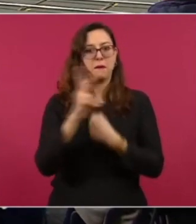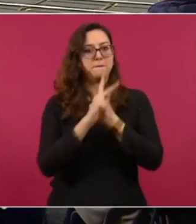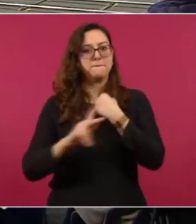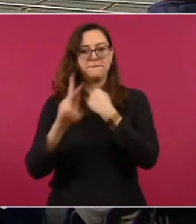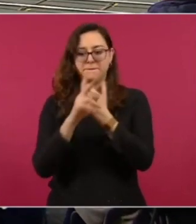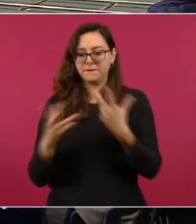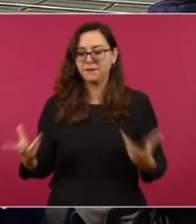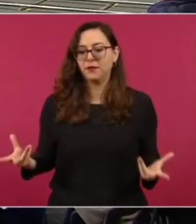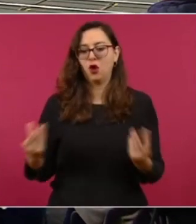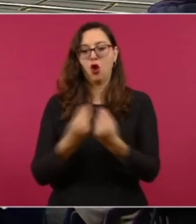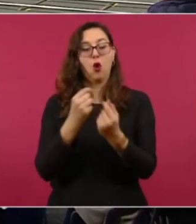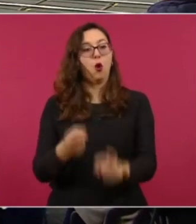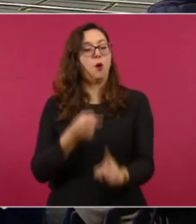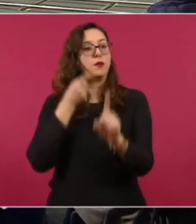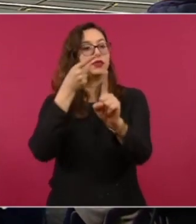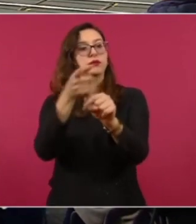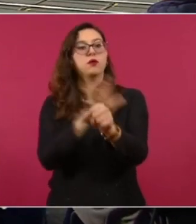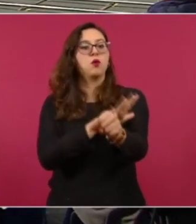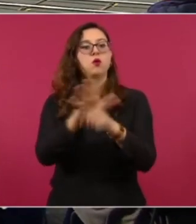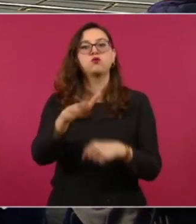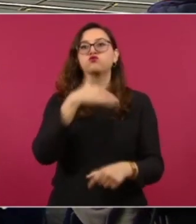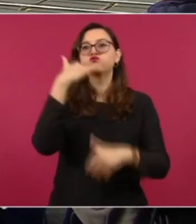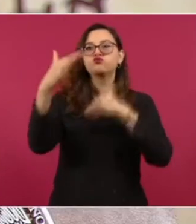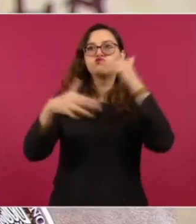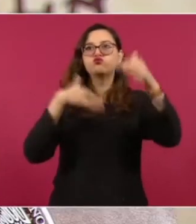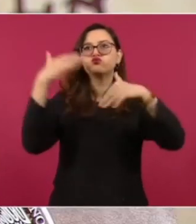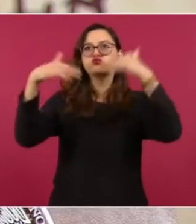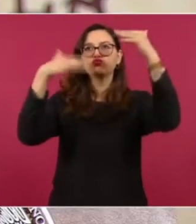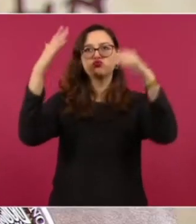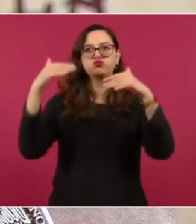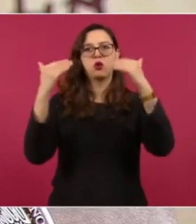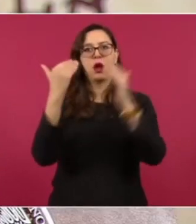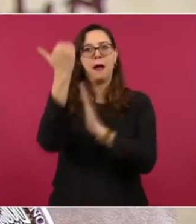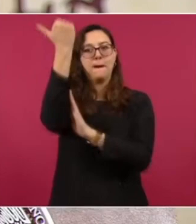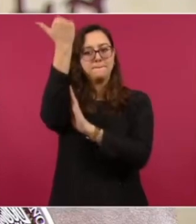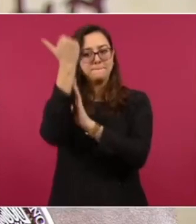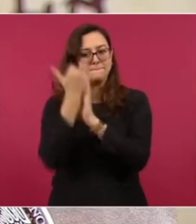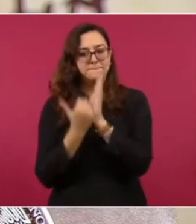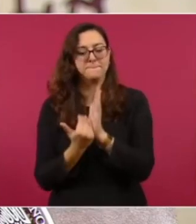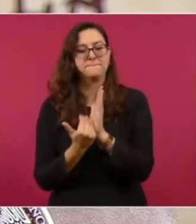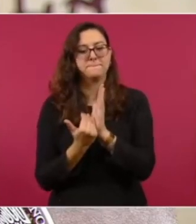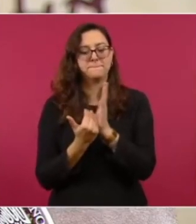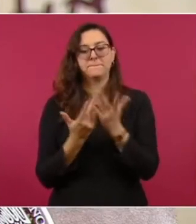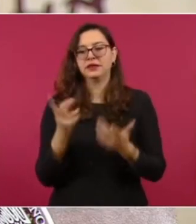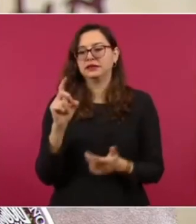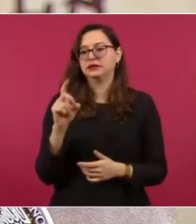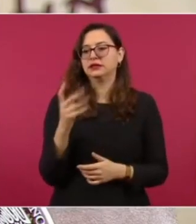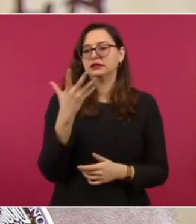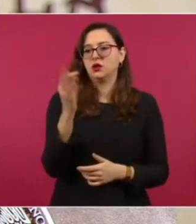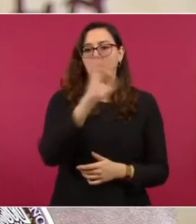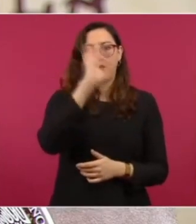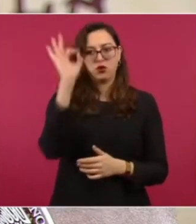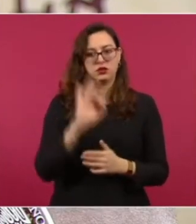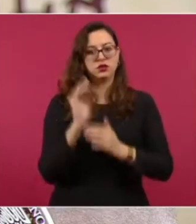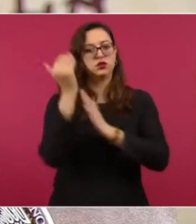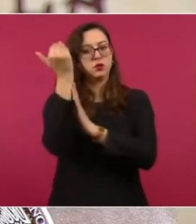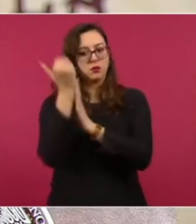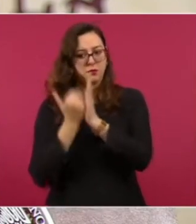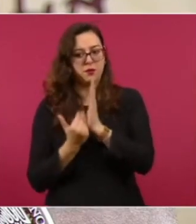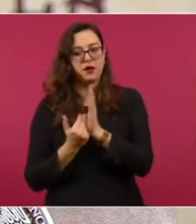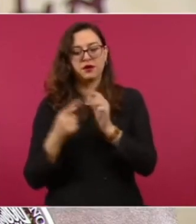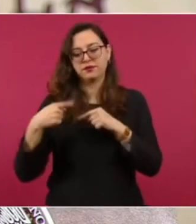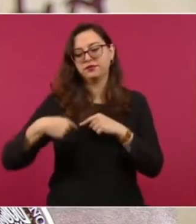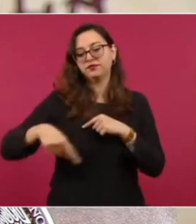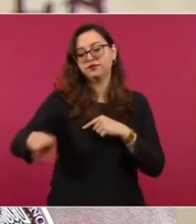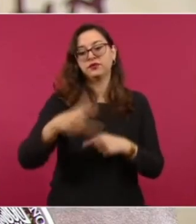emisiones de gases de efecto invernadero del 22% al 35% en los próximos